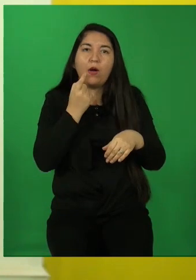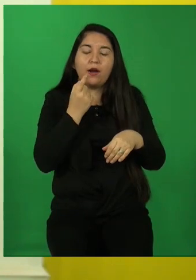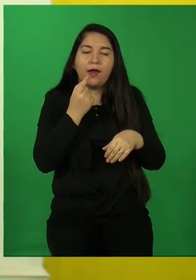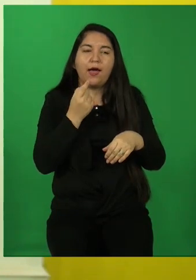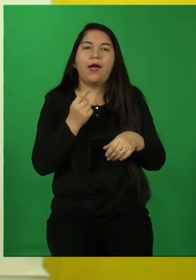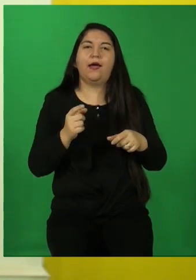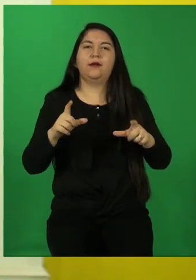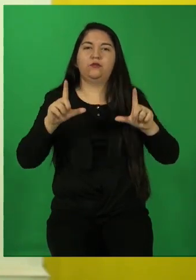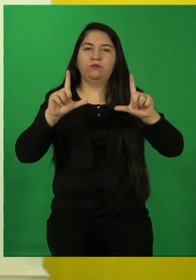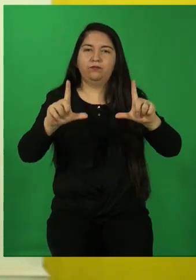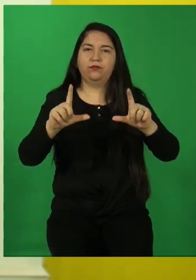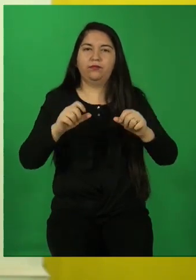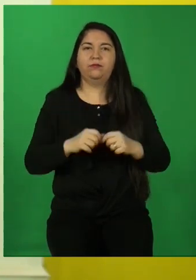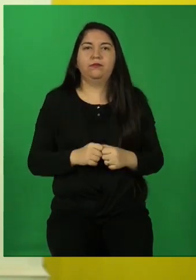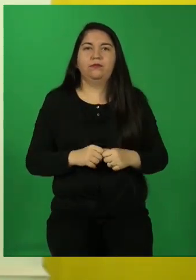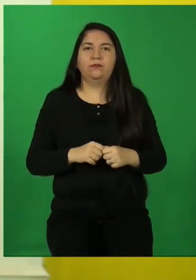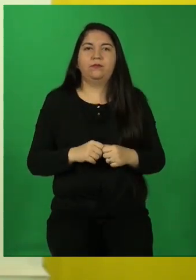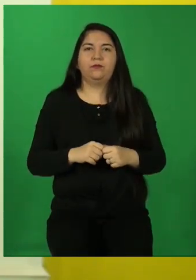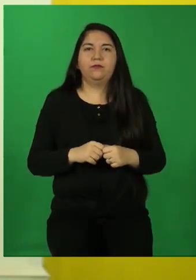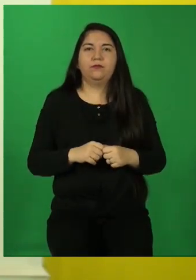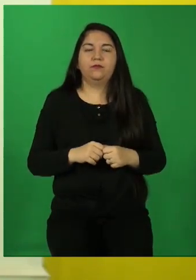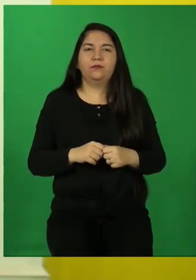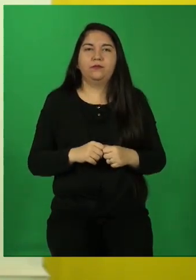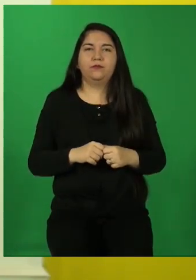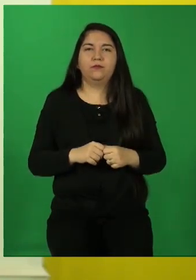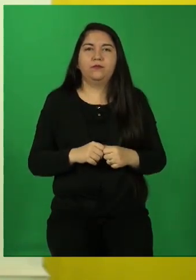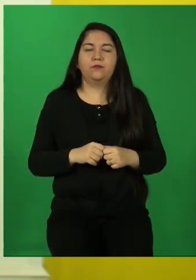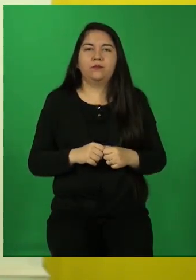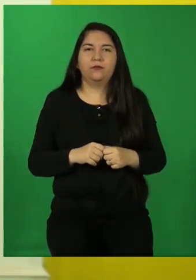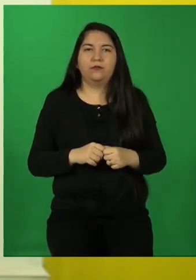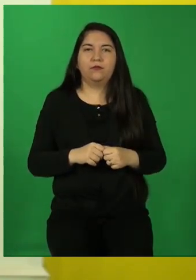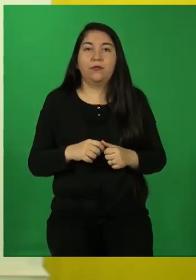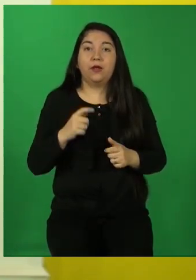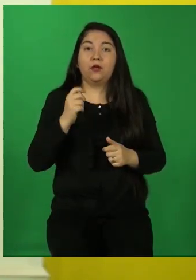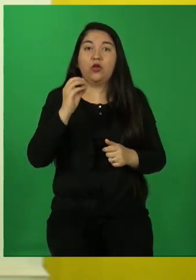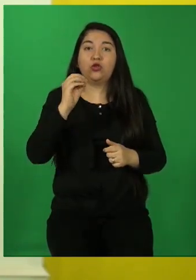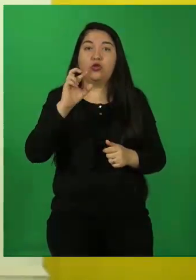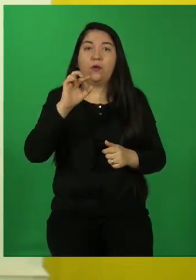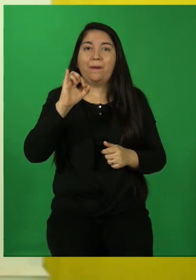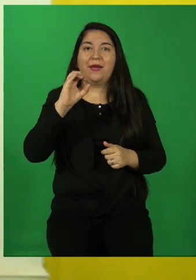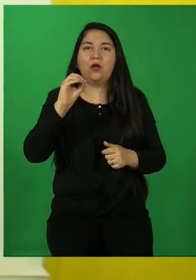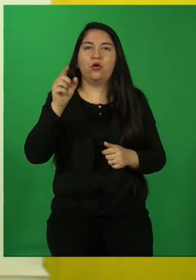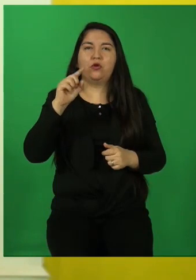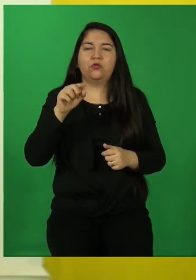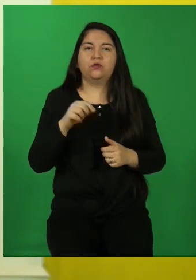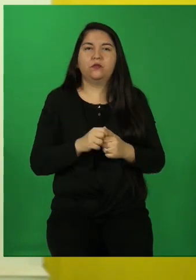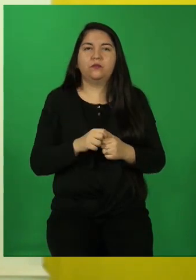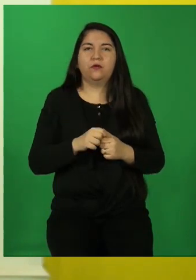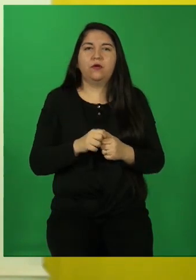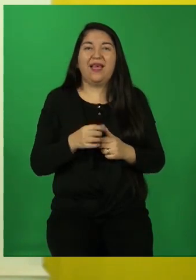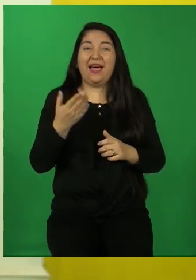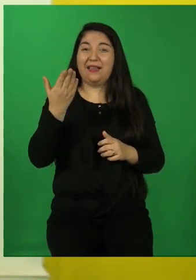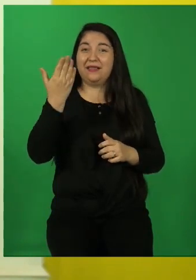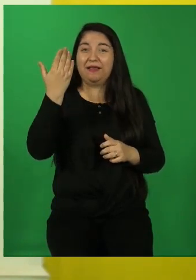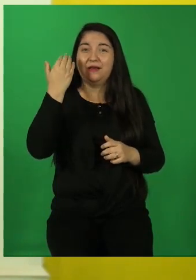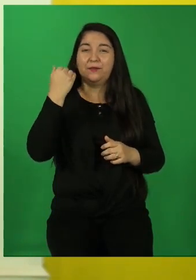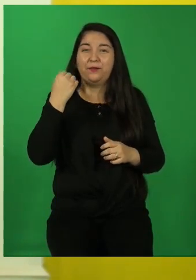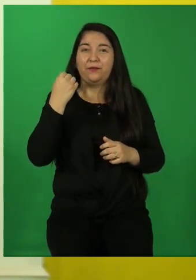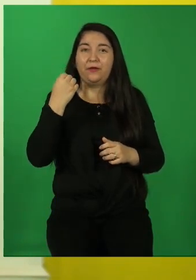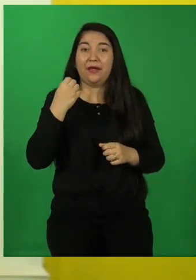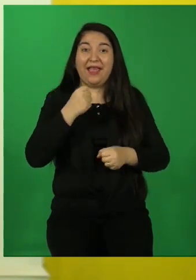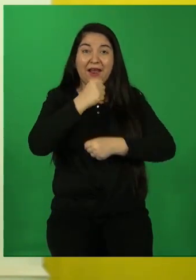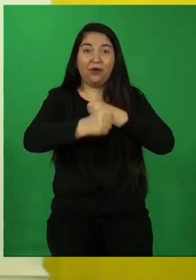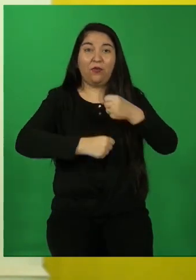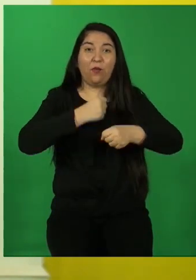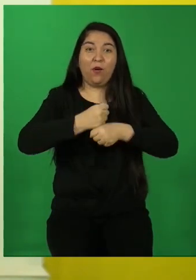Y los tópicos tuvieron su apogeo en la Edad Media.